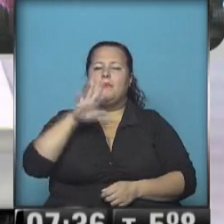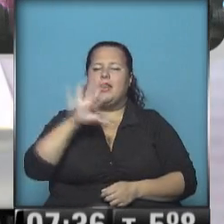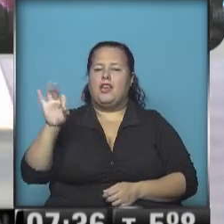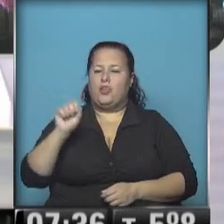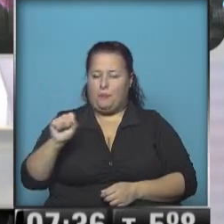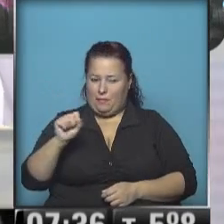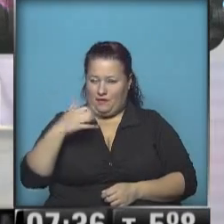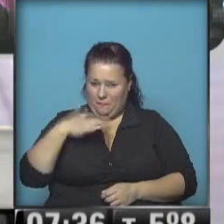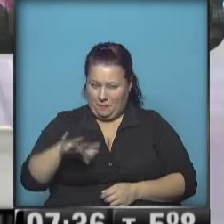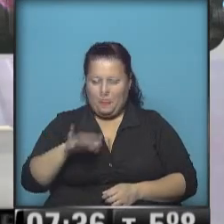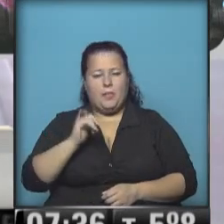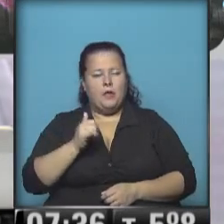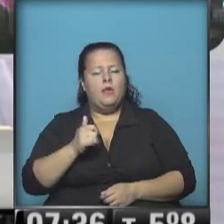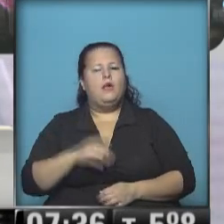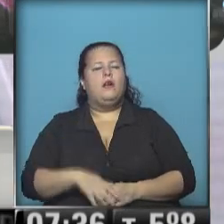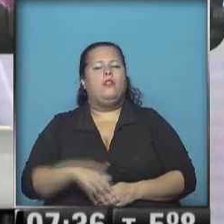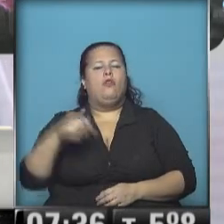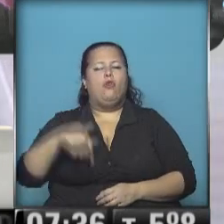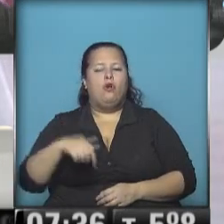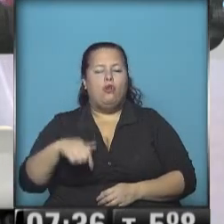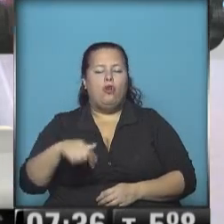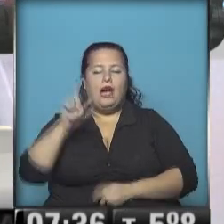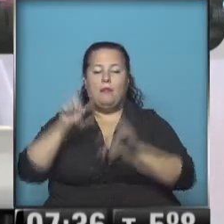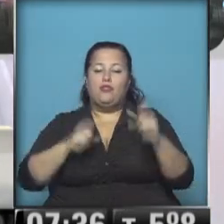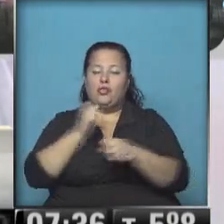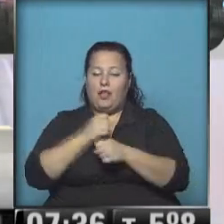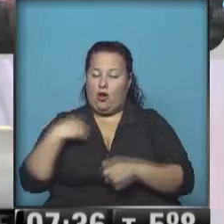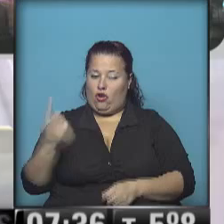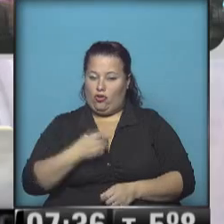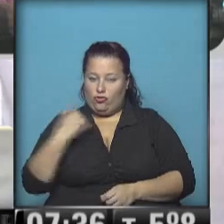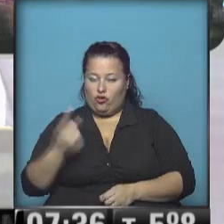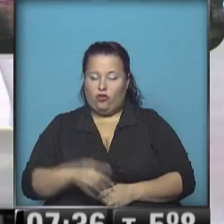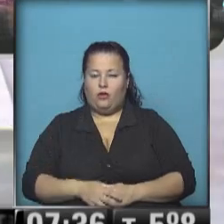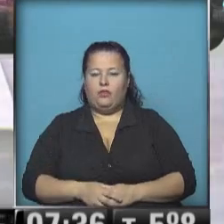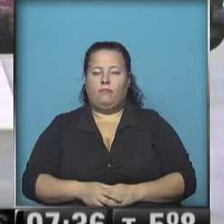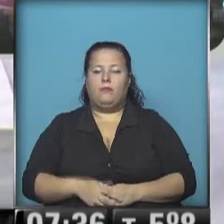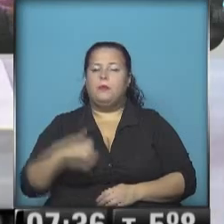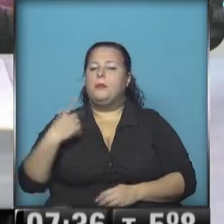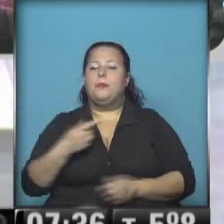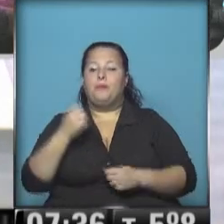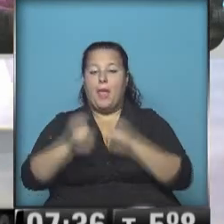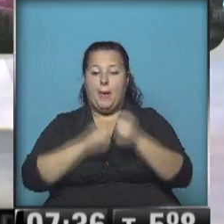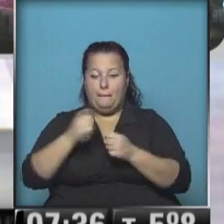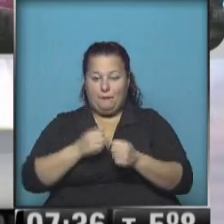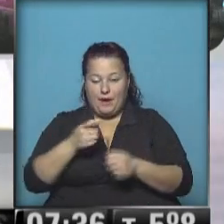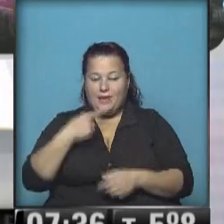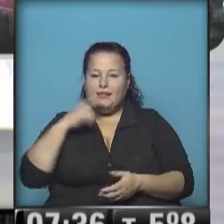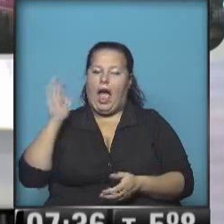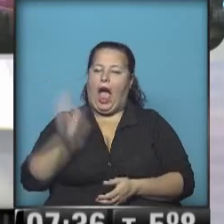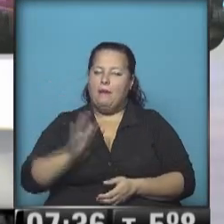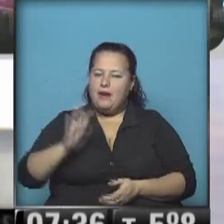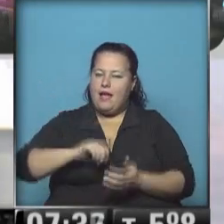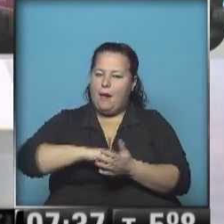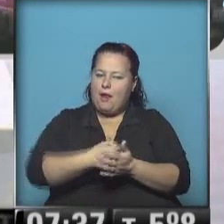¿Me explico? Y hoy, hoy, hoy el trabajador, lo que nosotros, lo que nosotros nos pasa es que la empresa hoy nos está extorsionando